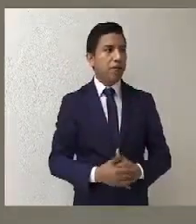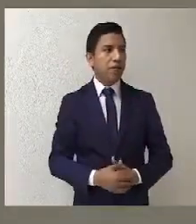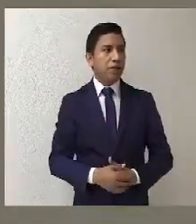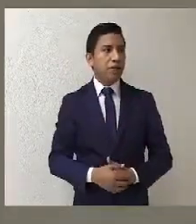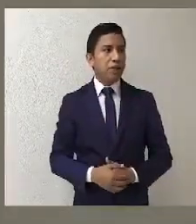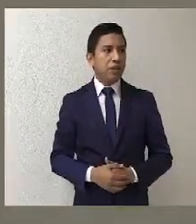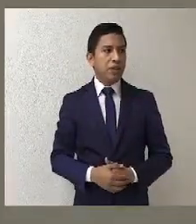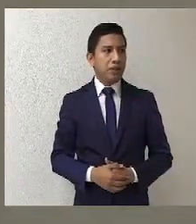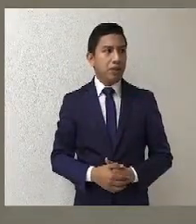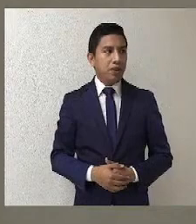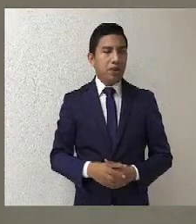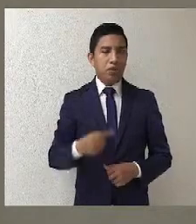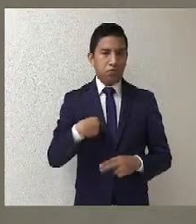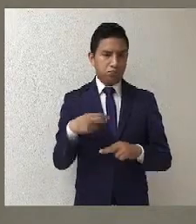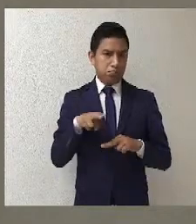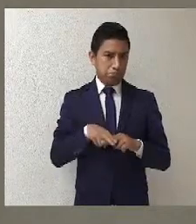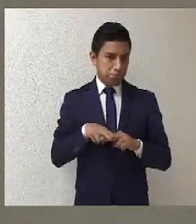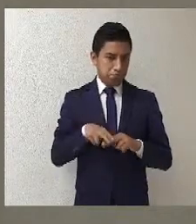Lo voy a hacer desde aquí,